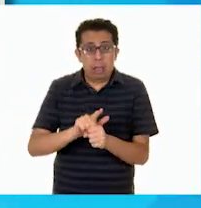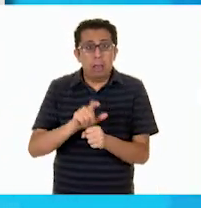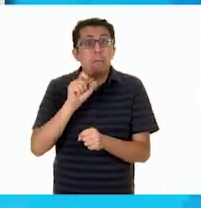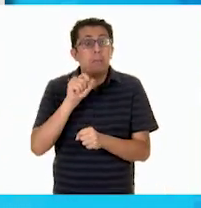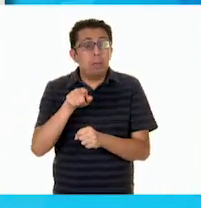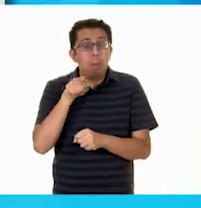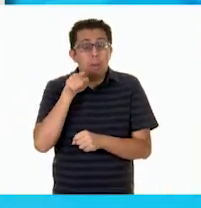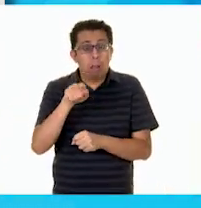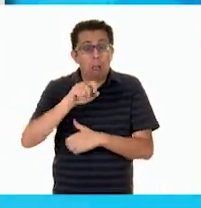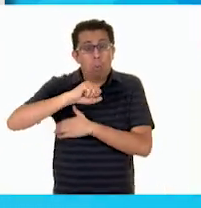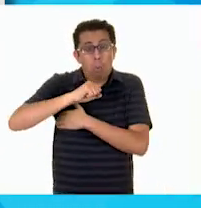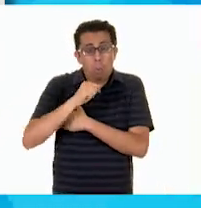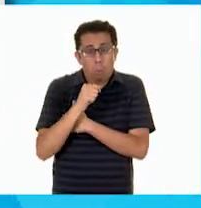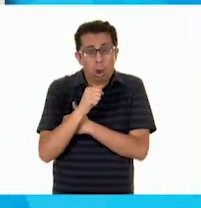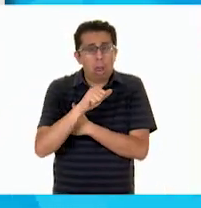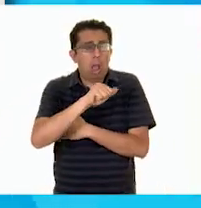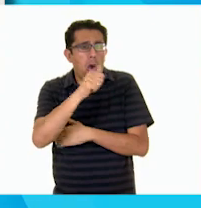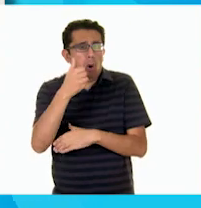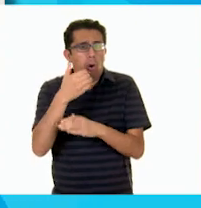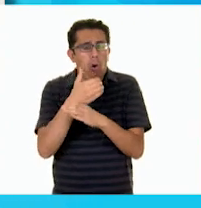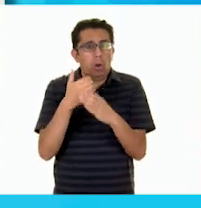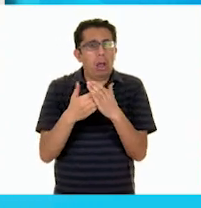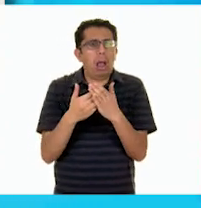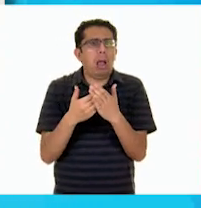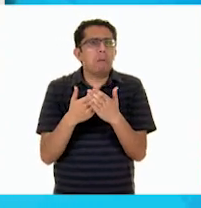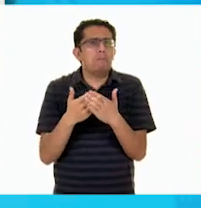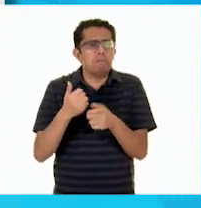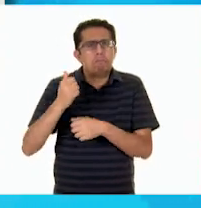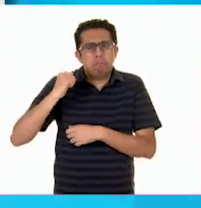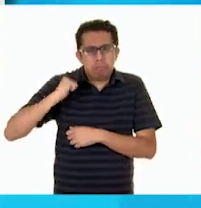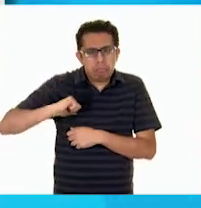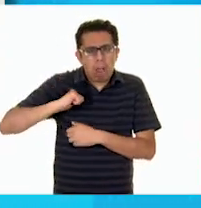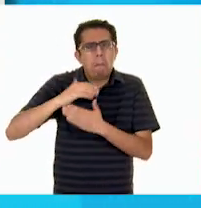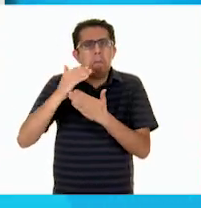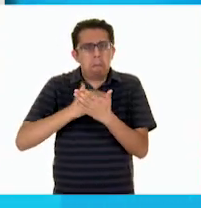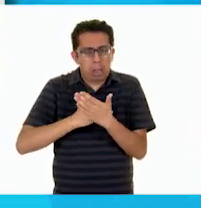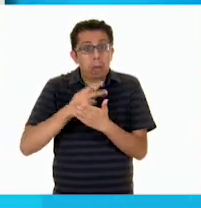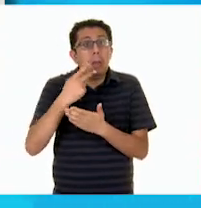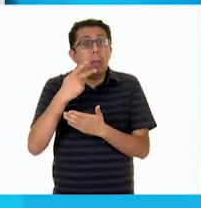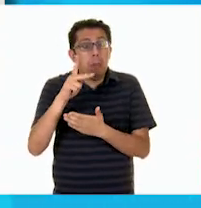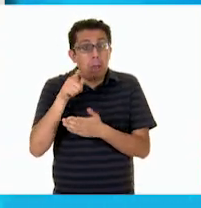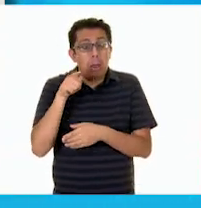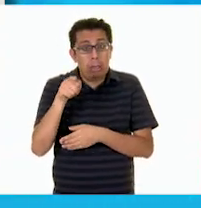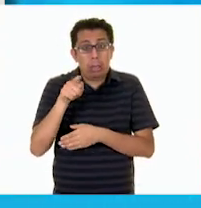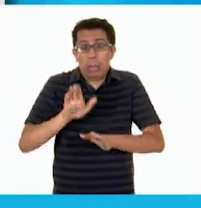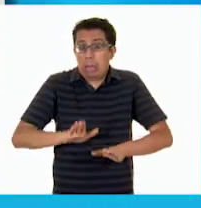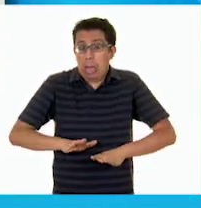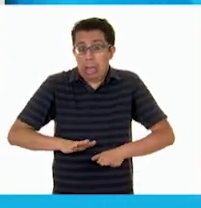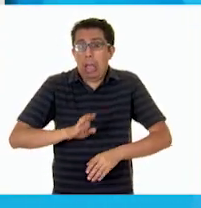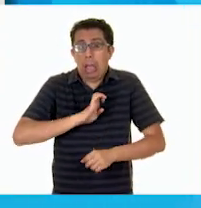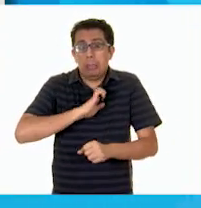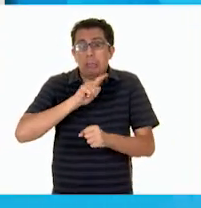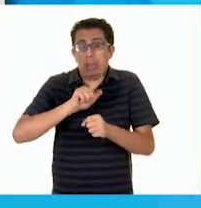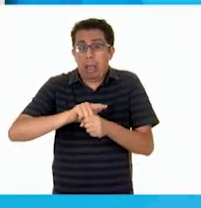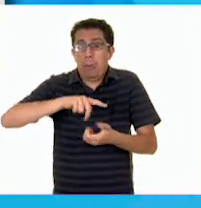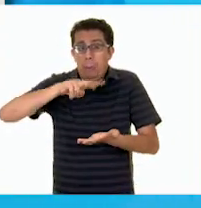resguarda otras cosas, que no son tan antiguas, pero que tienen características que las hacen especiales. Lo que